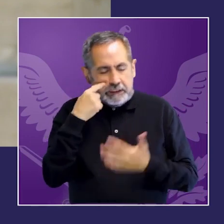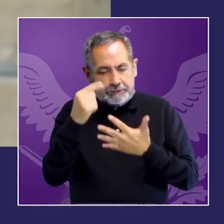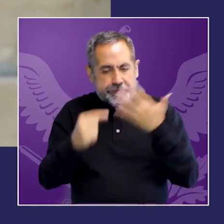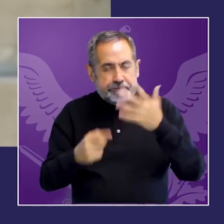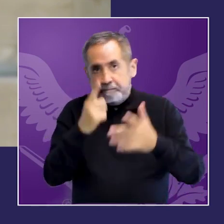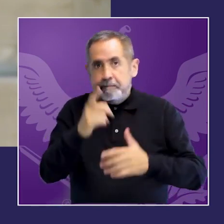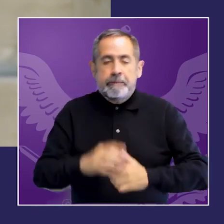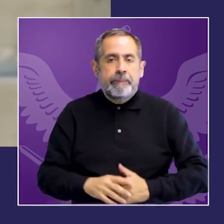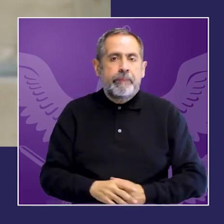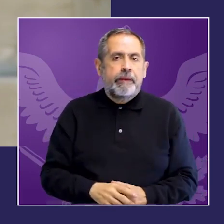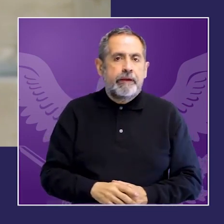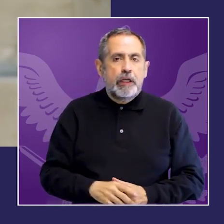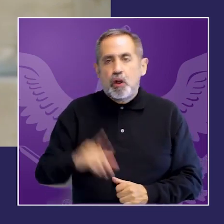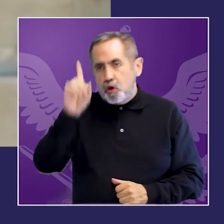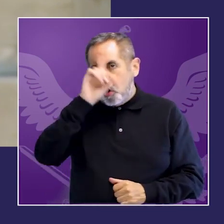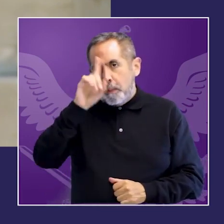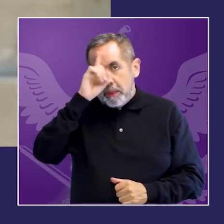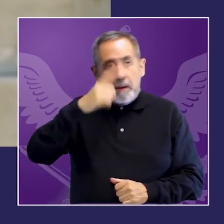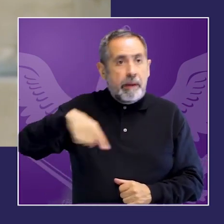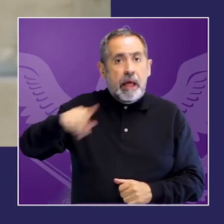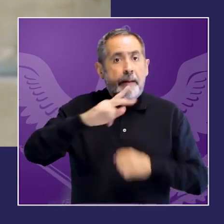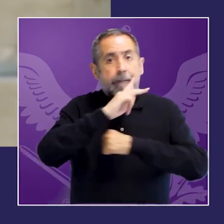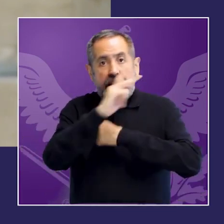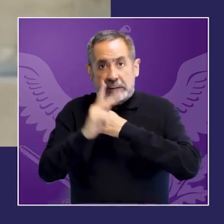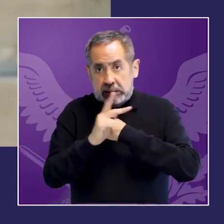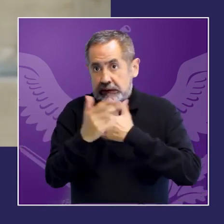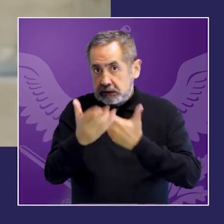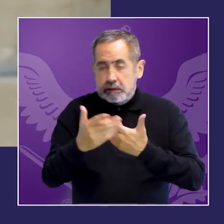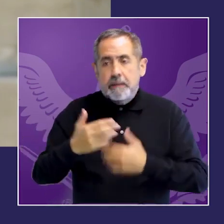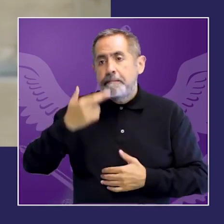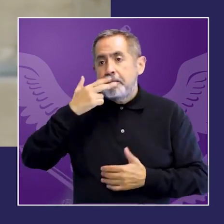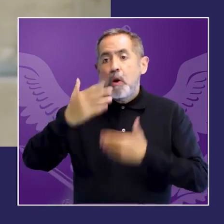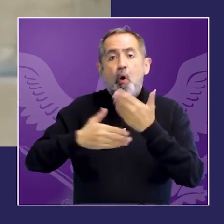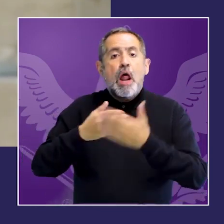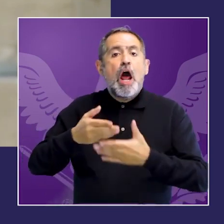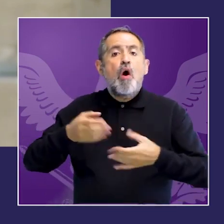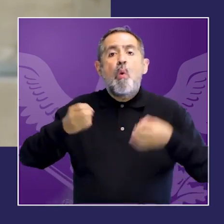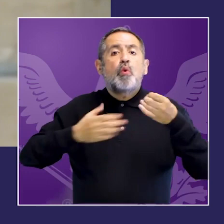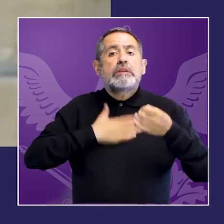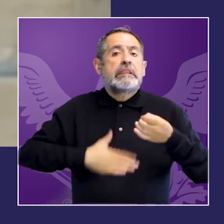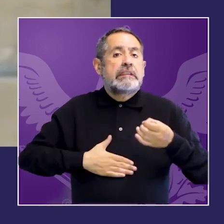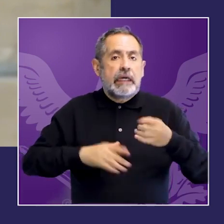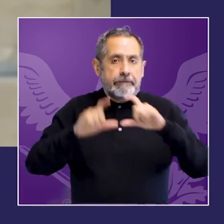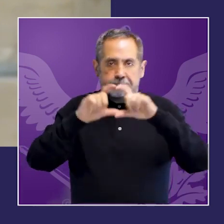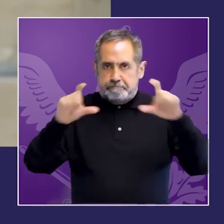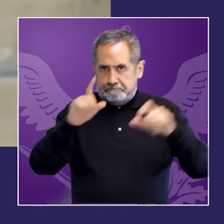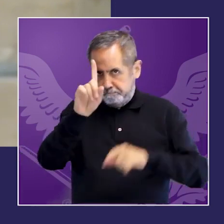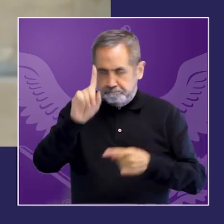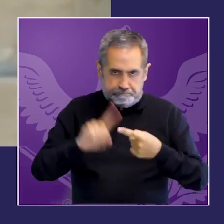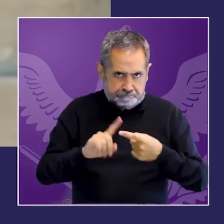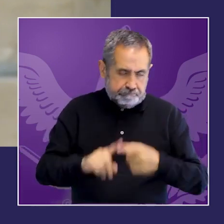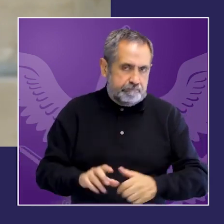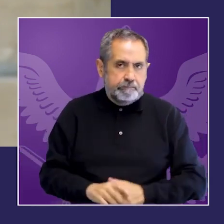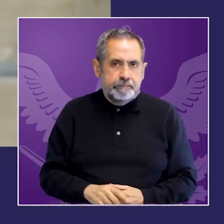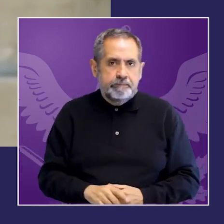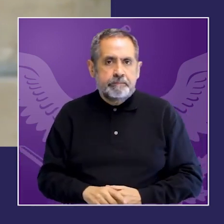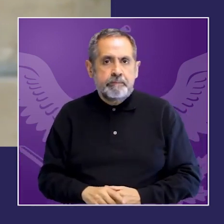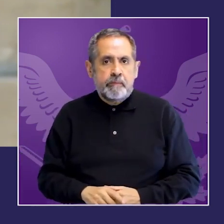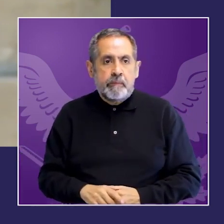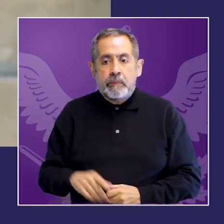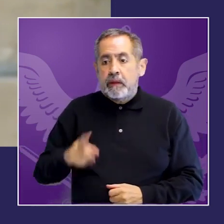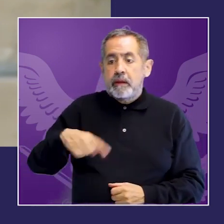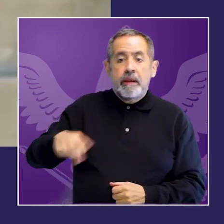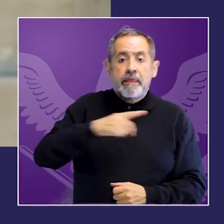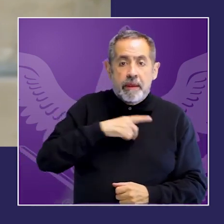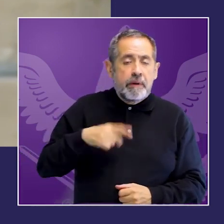primero garantizar la producción periódica de información pública de calidad sistematizada de